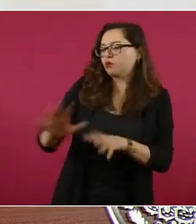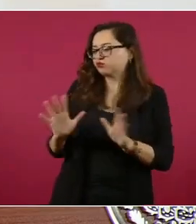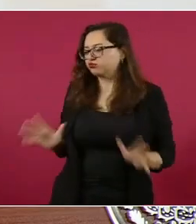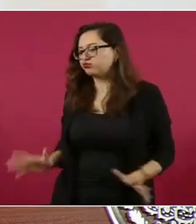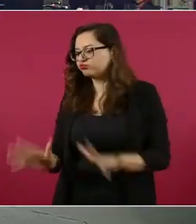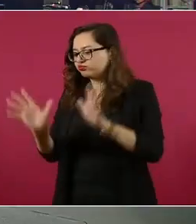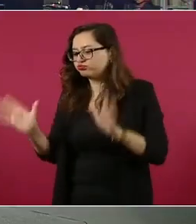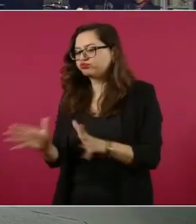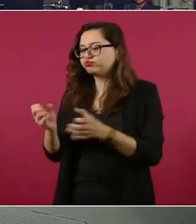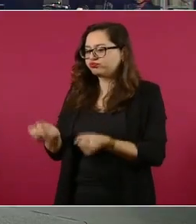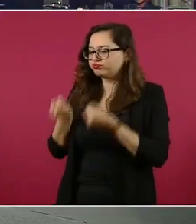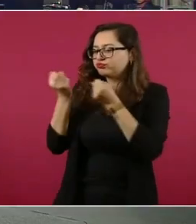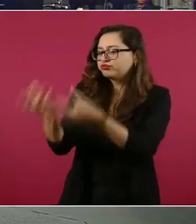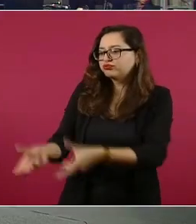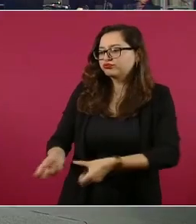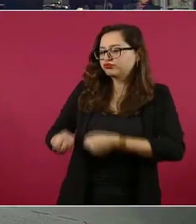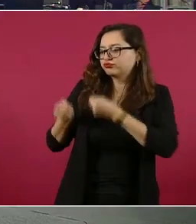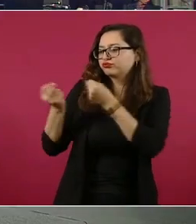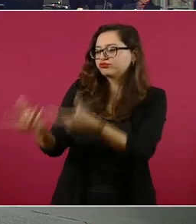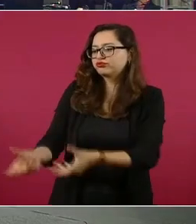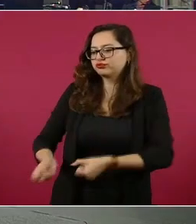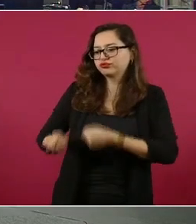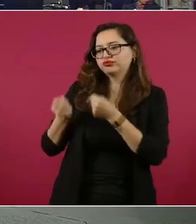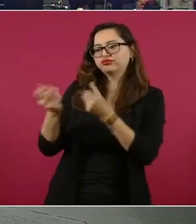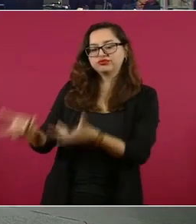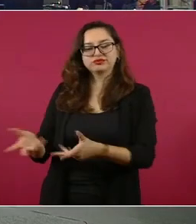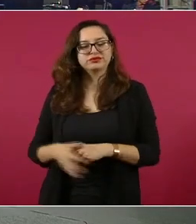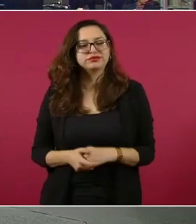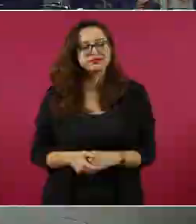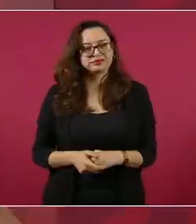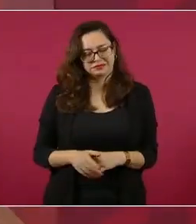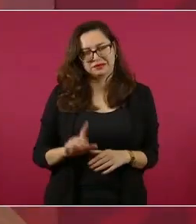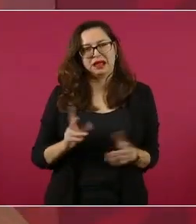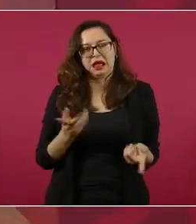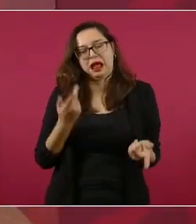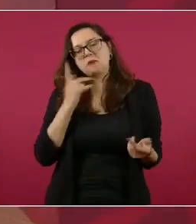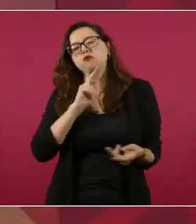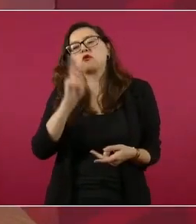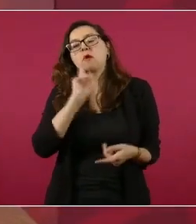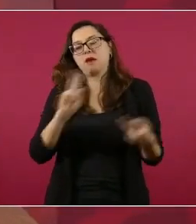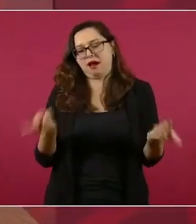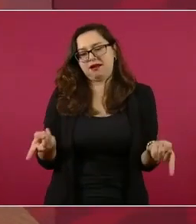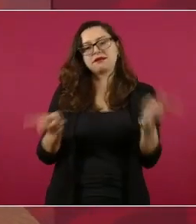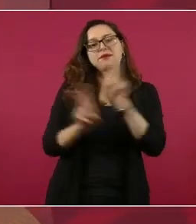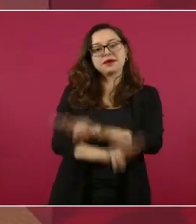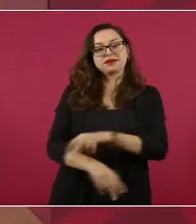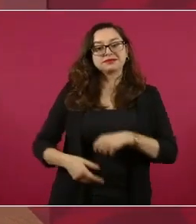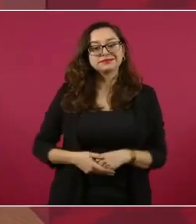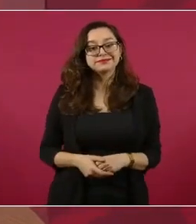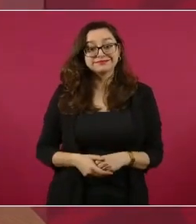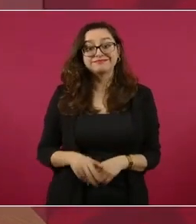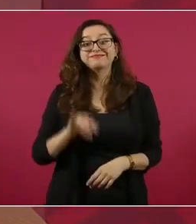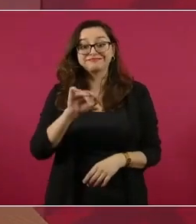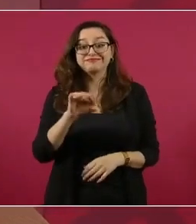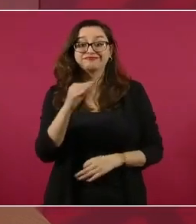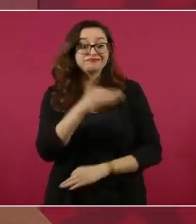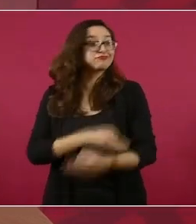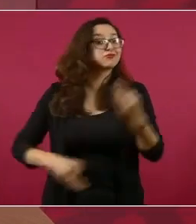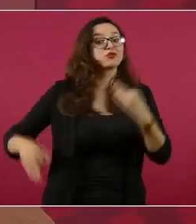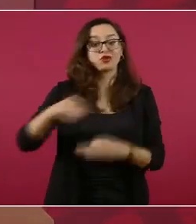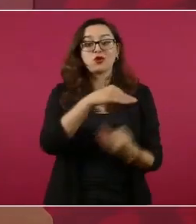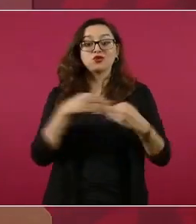hasta los de arriba. Deuda, porque se fortaleció la capacidad de compra